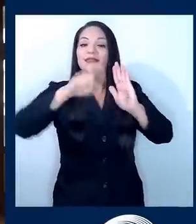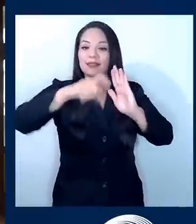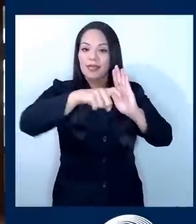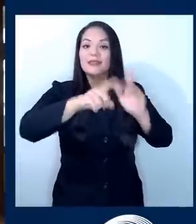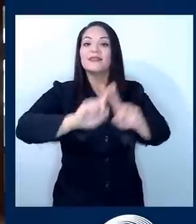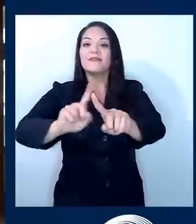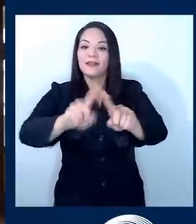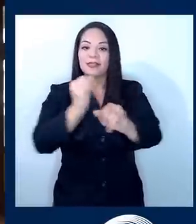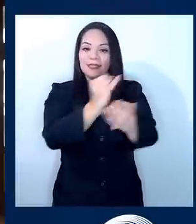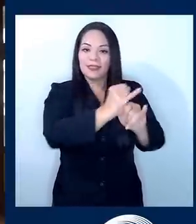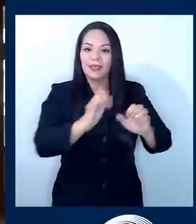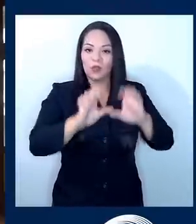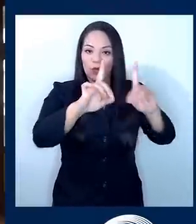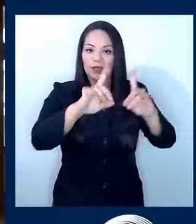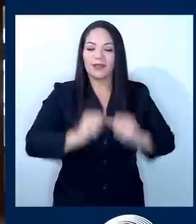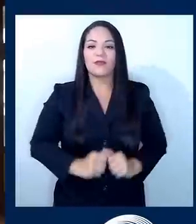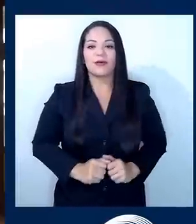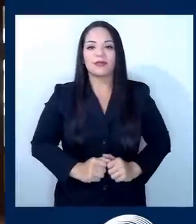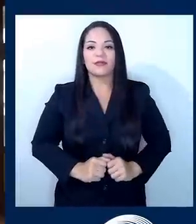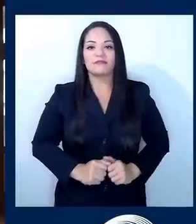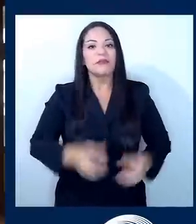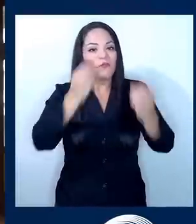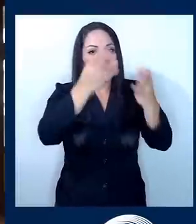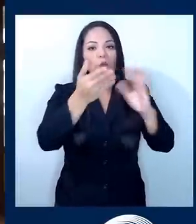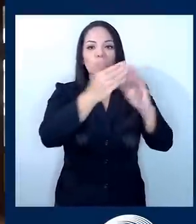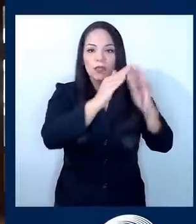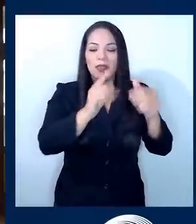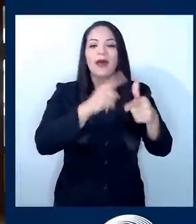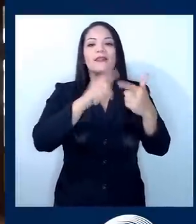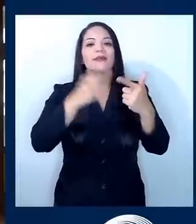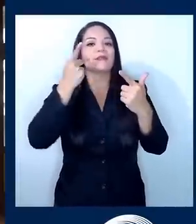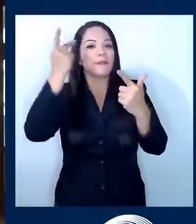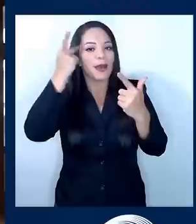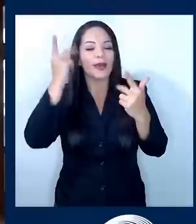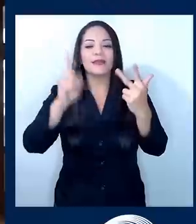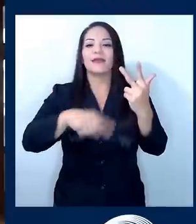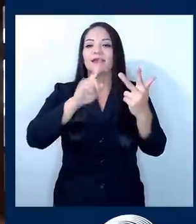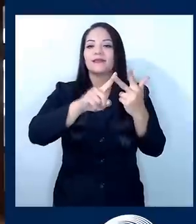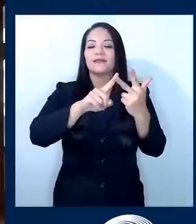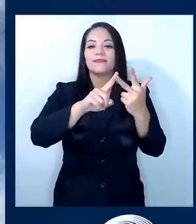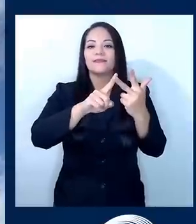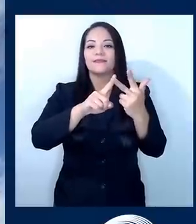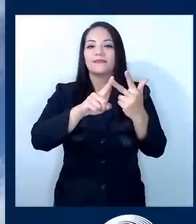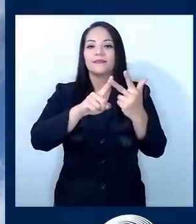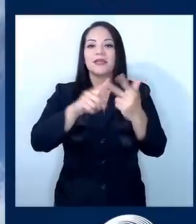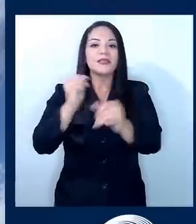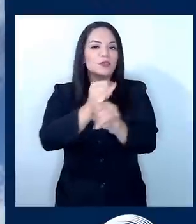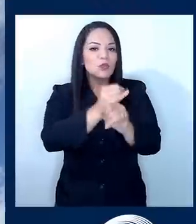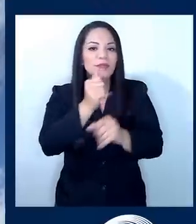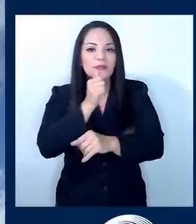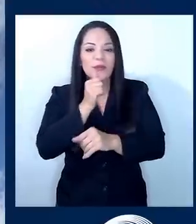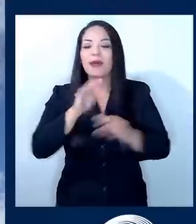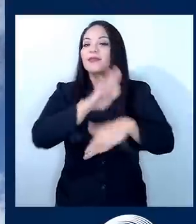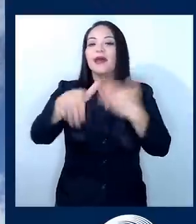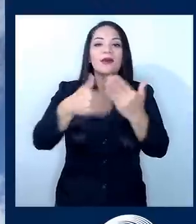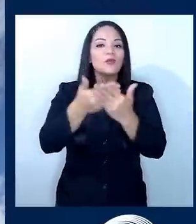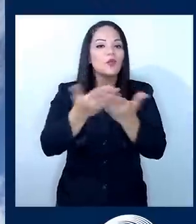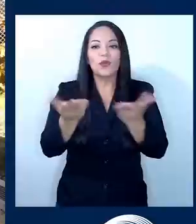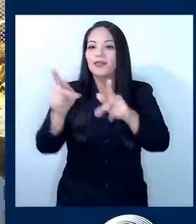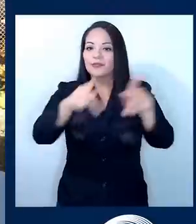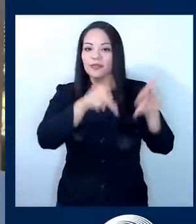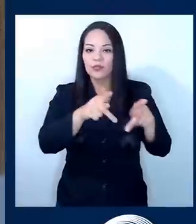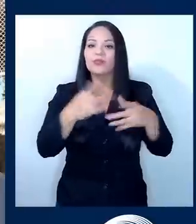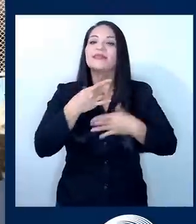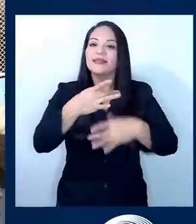educativos a sus comunidades, a los padres de familia, al sector privado, en fin, a todos los que pudieran